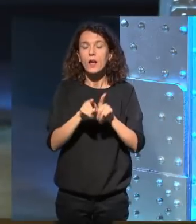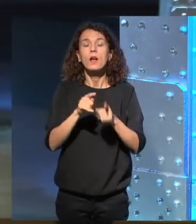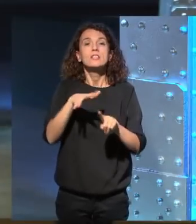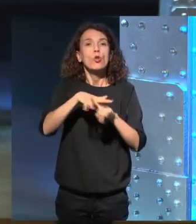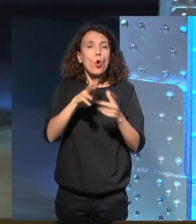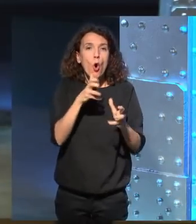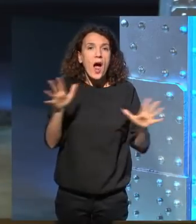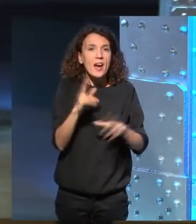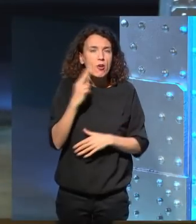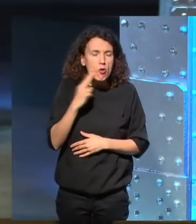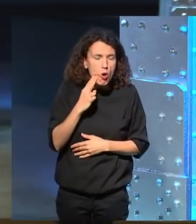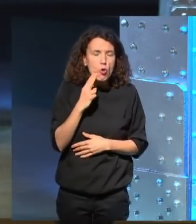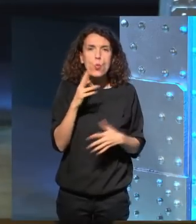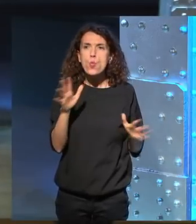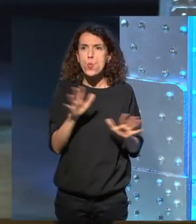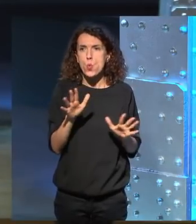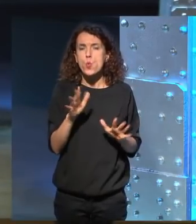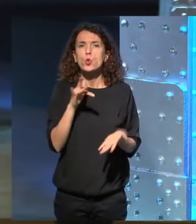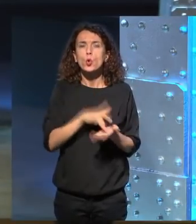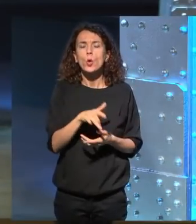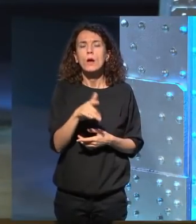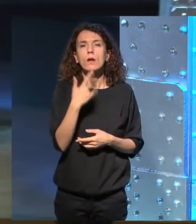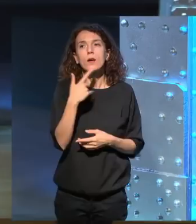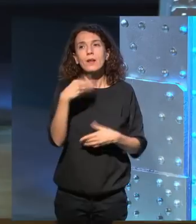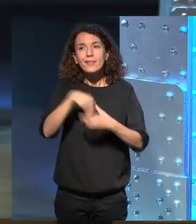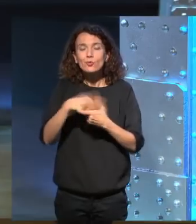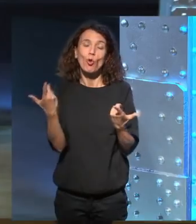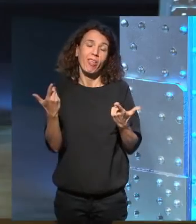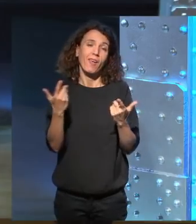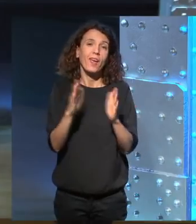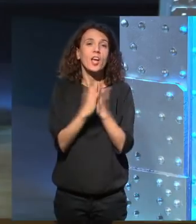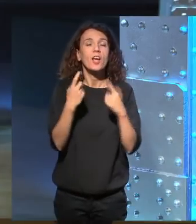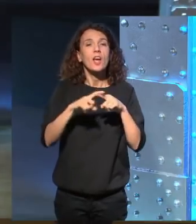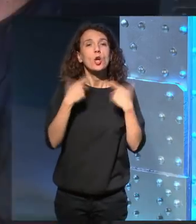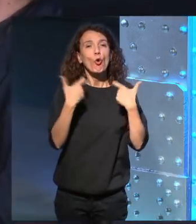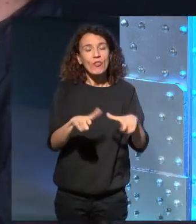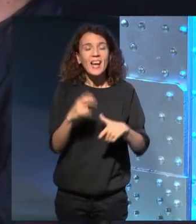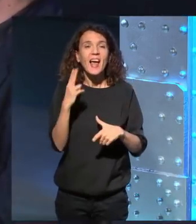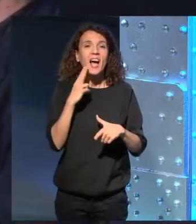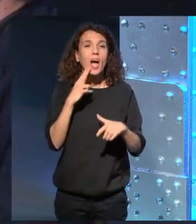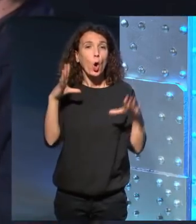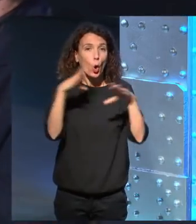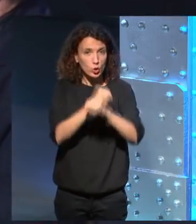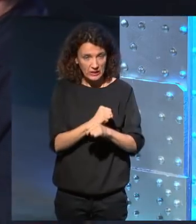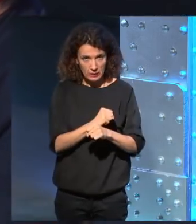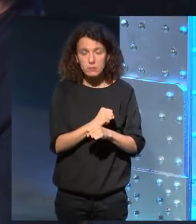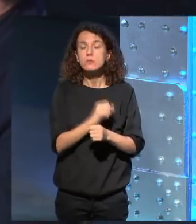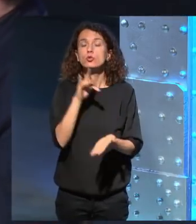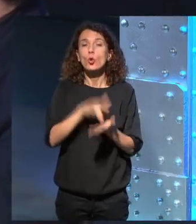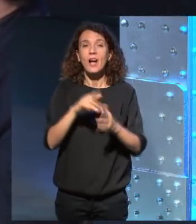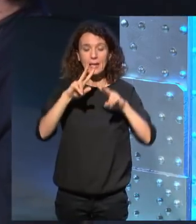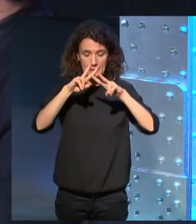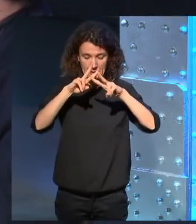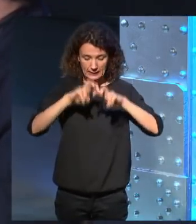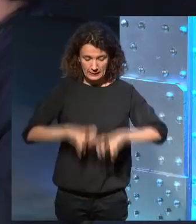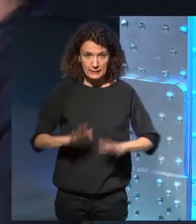y de ese momento de miedo que es muy de la novela gótica pero yo recuerdo que en tu ensayo